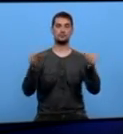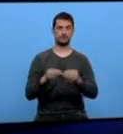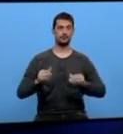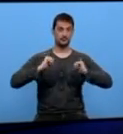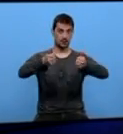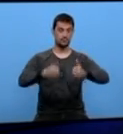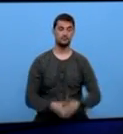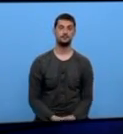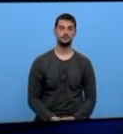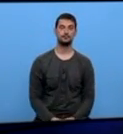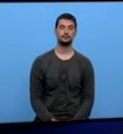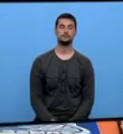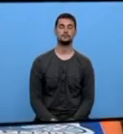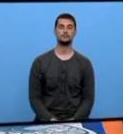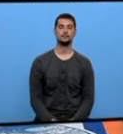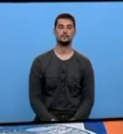Comezamos.